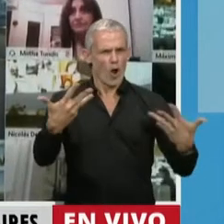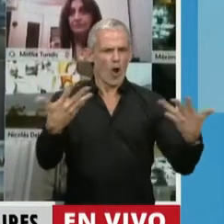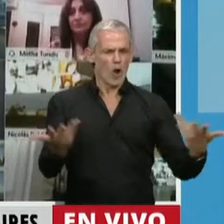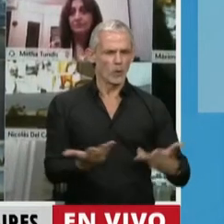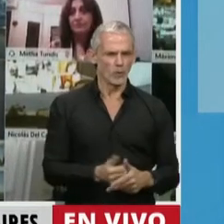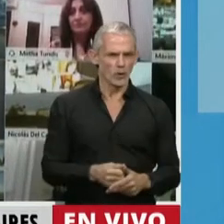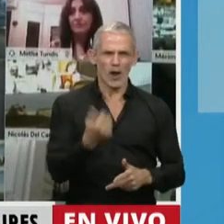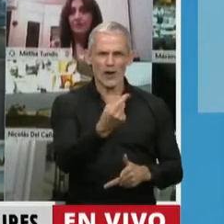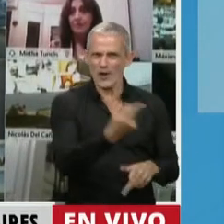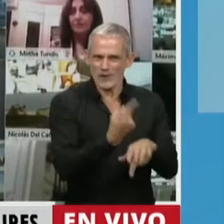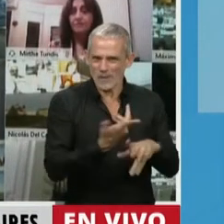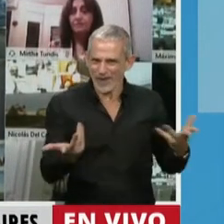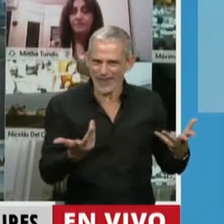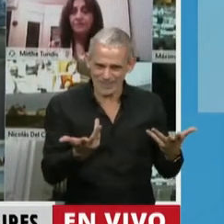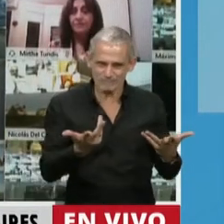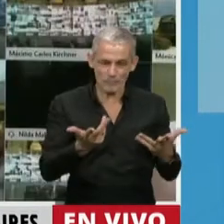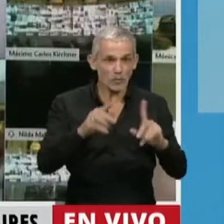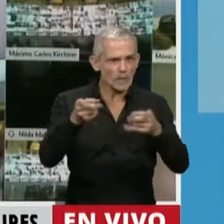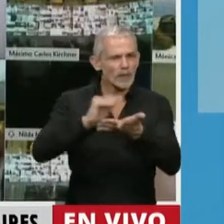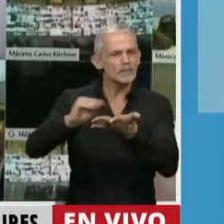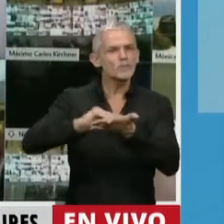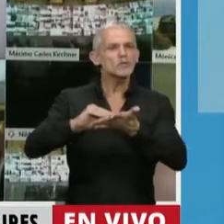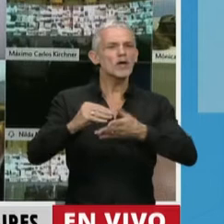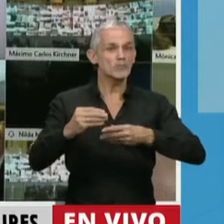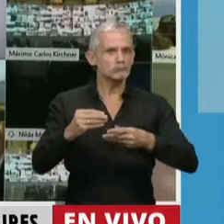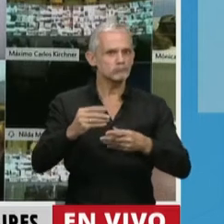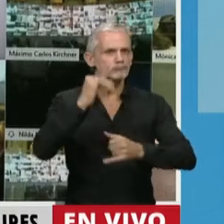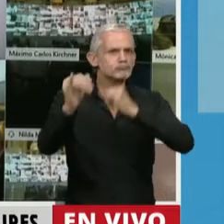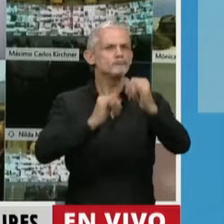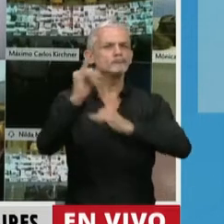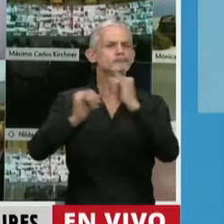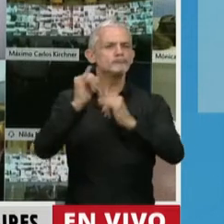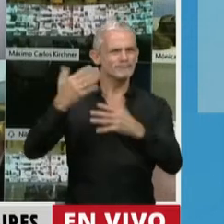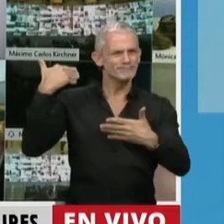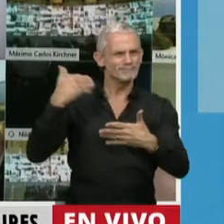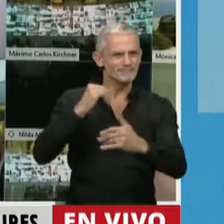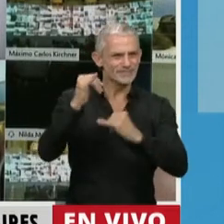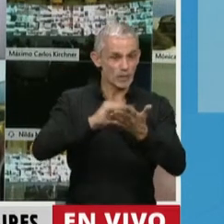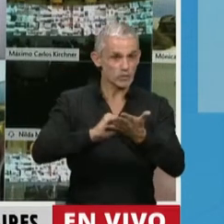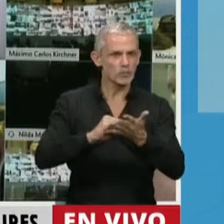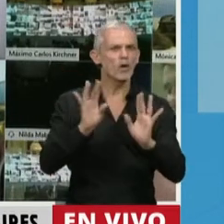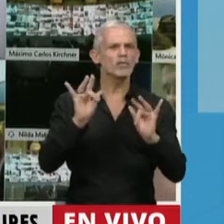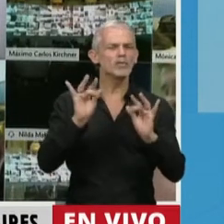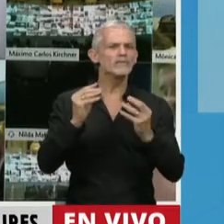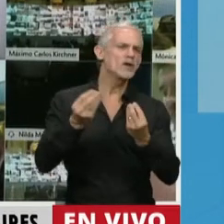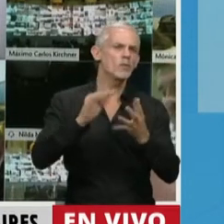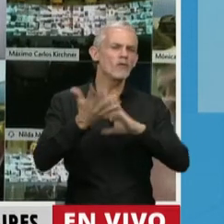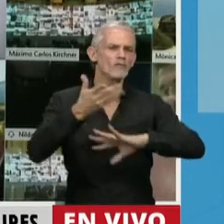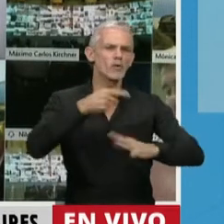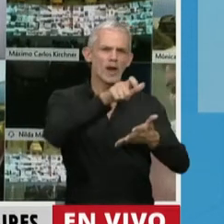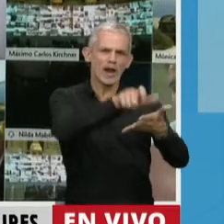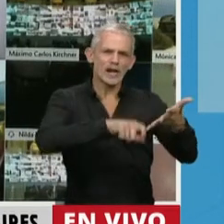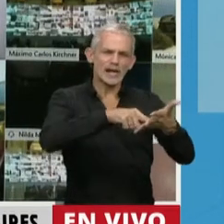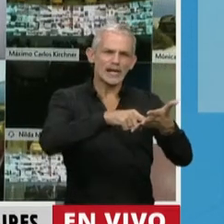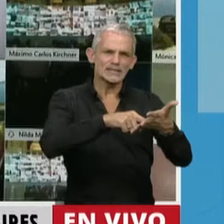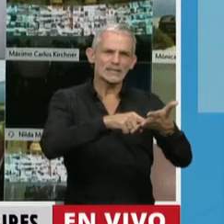aquí también se han mencionado por parte de muchos de los diputados que hablaron previamente, las dificultades para establecer esto como